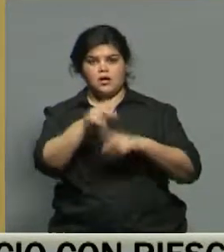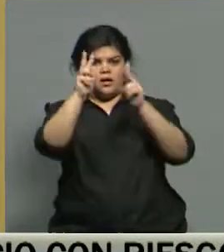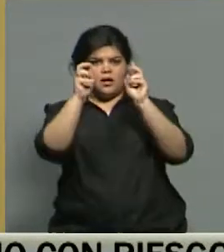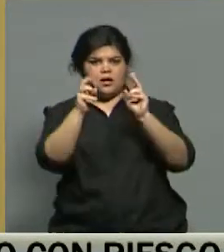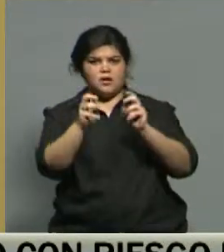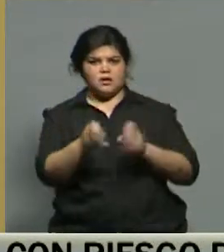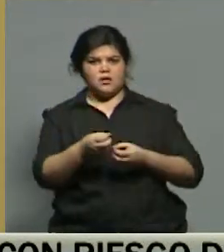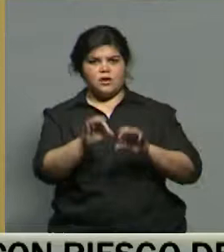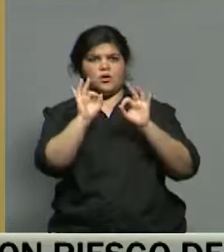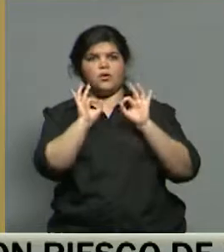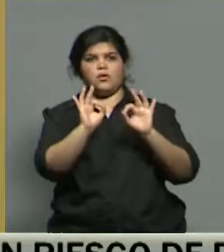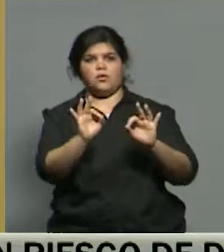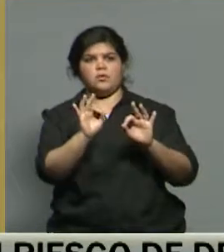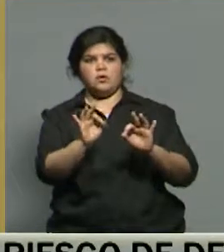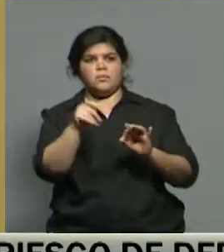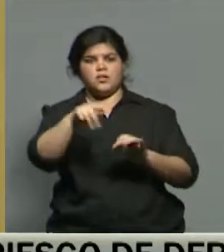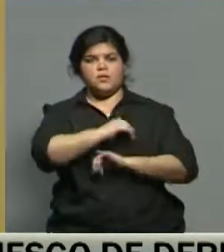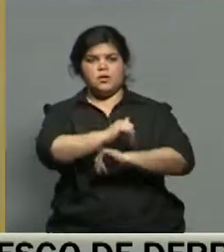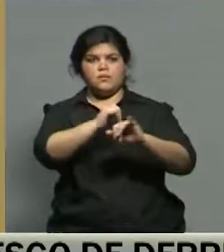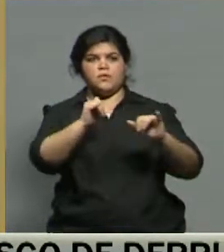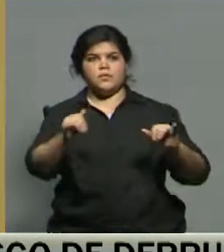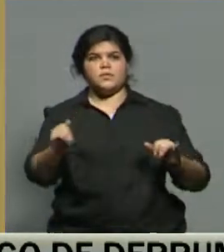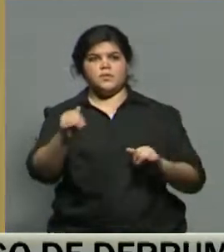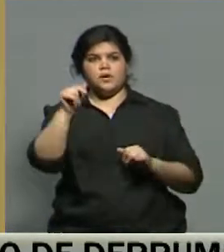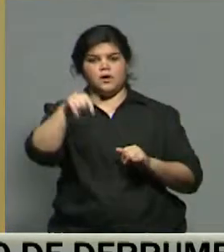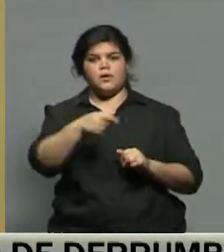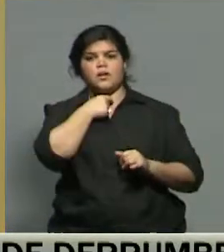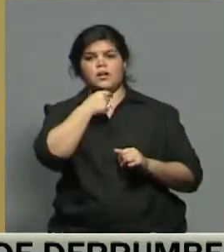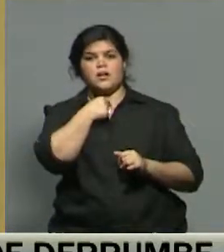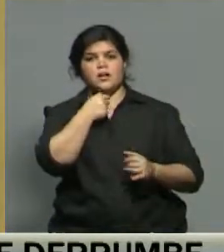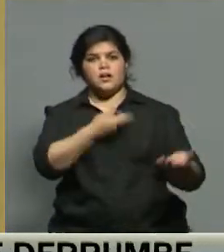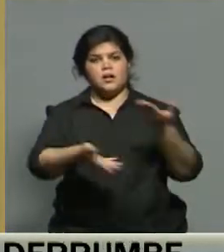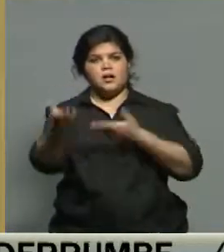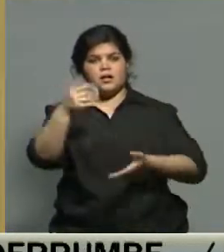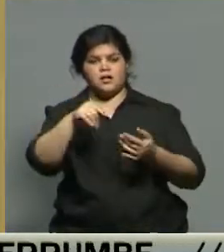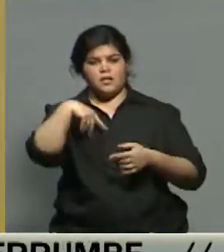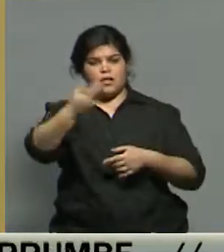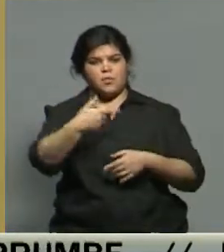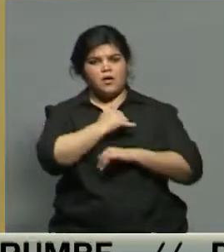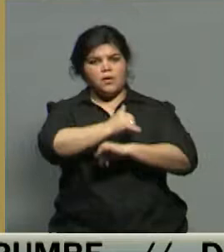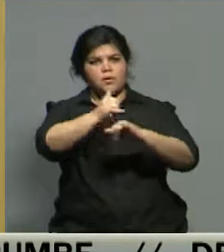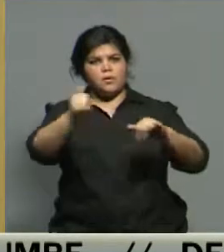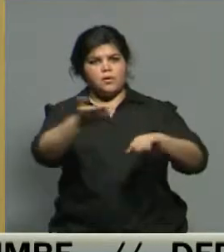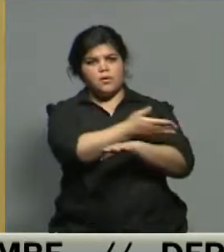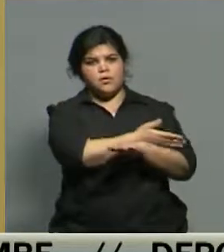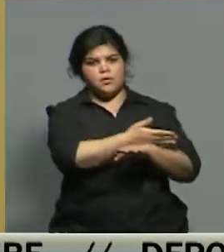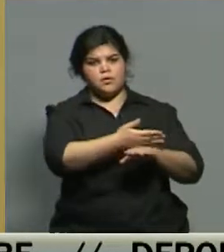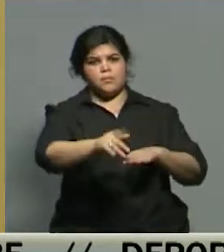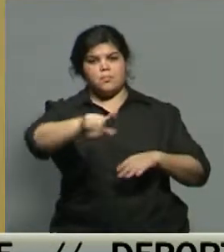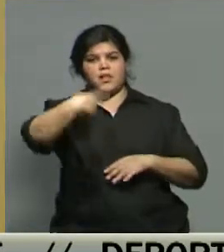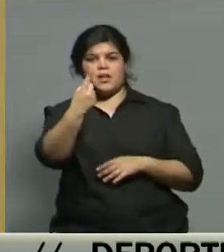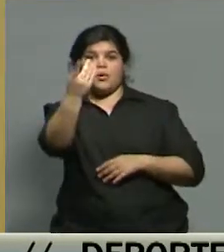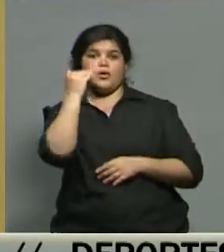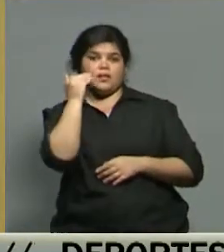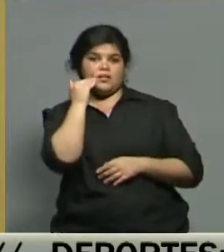del caso Maldonado y toda la información que hemos querido brindarte sobre este tema. Lo vamos a seguir desarrollando en la edición del mediodía de mañana y